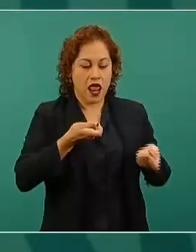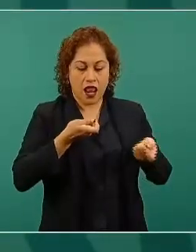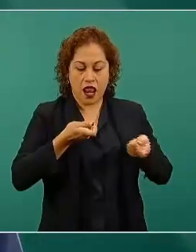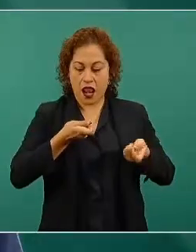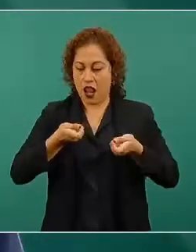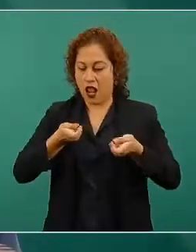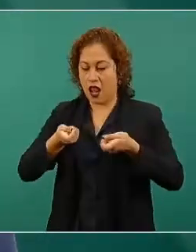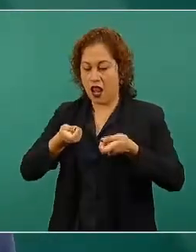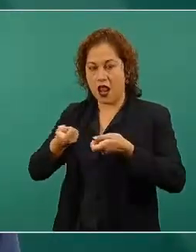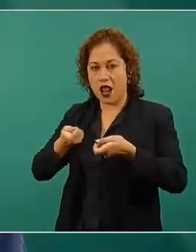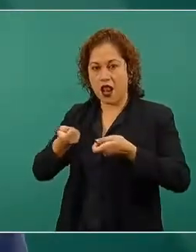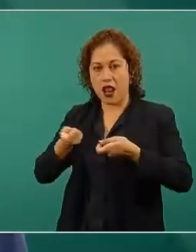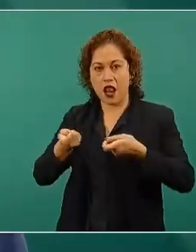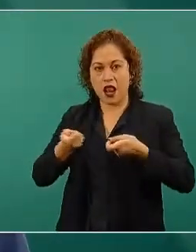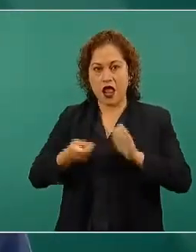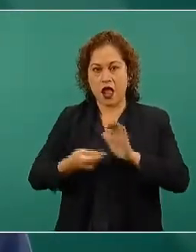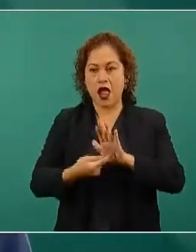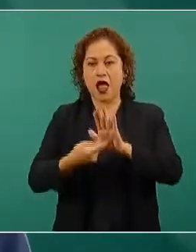del poder